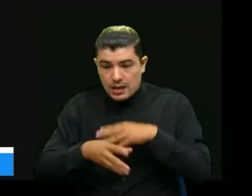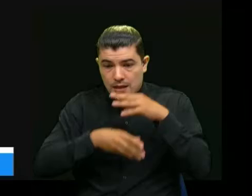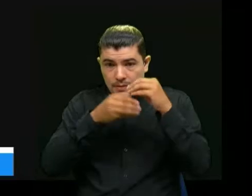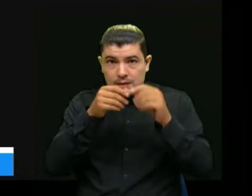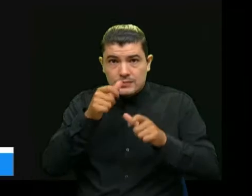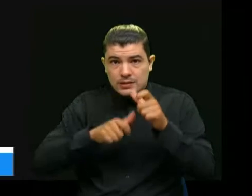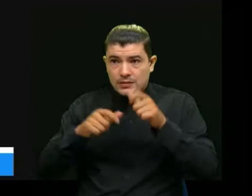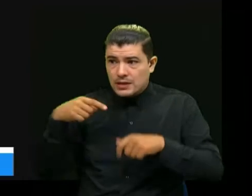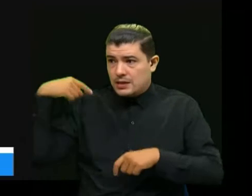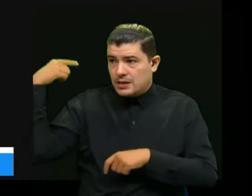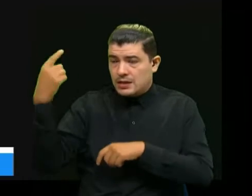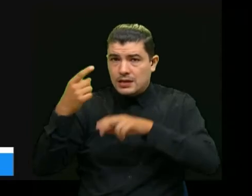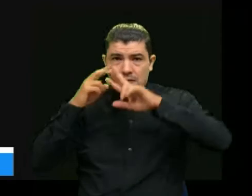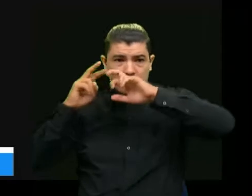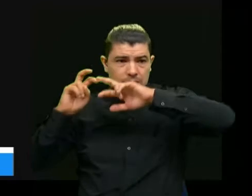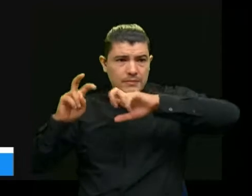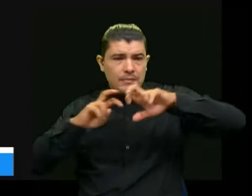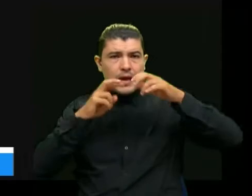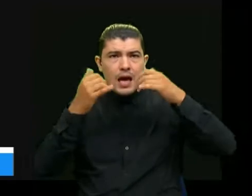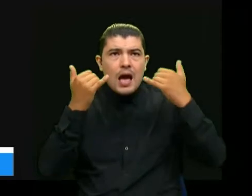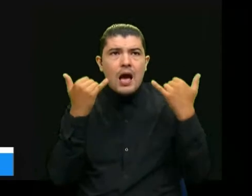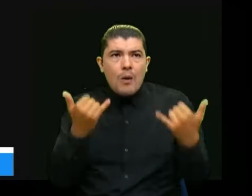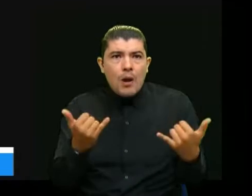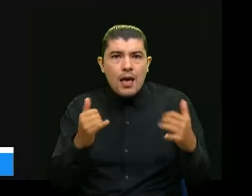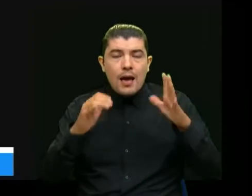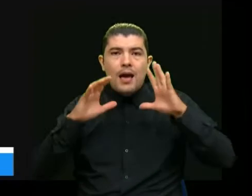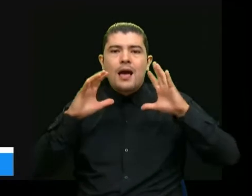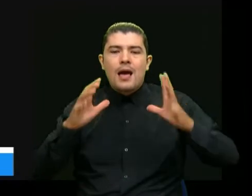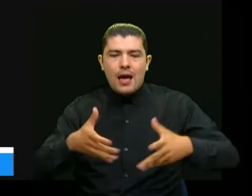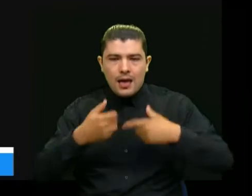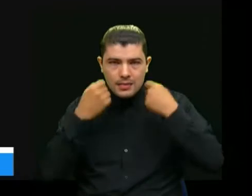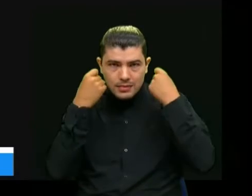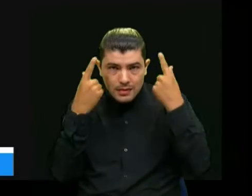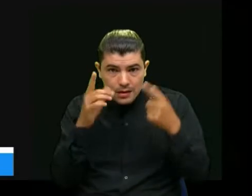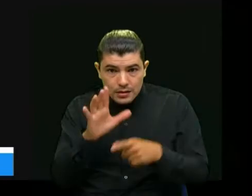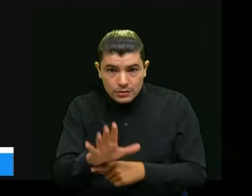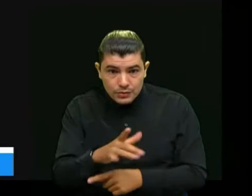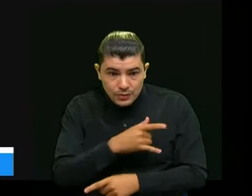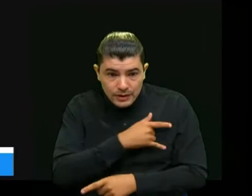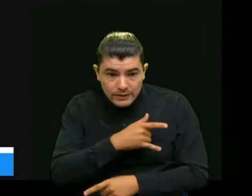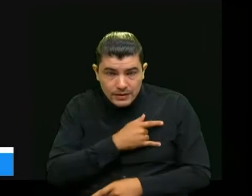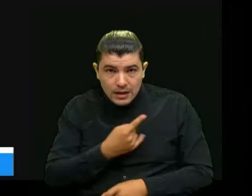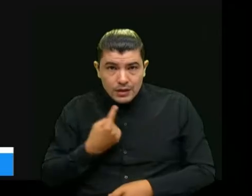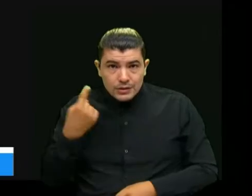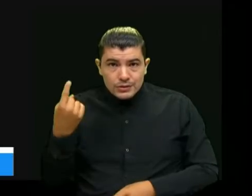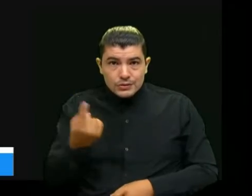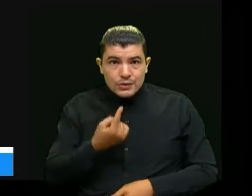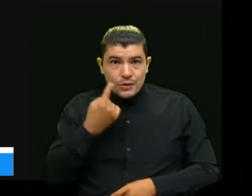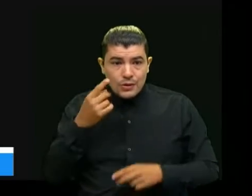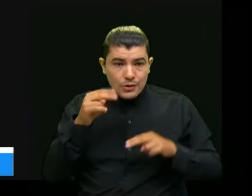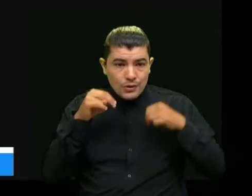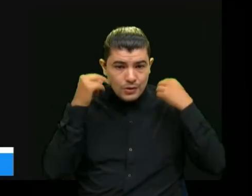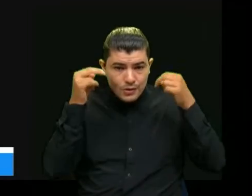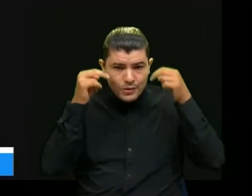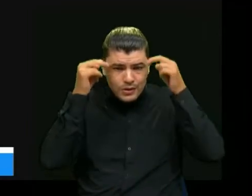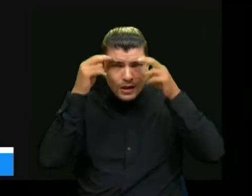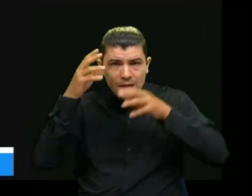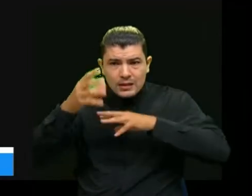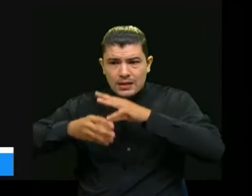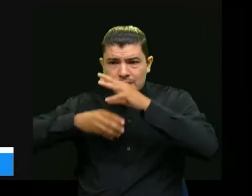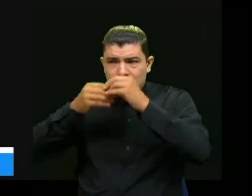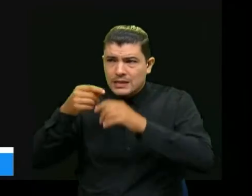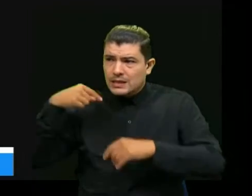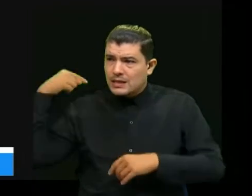funcionarios cuando logremos entender que la universidad no solo es transmisora de conocimiento sino que es